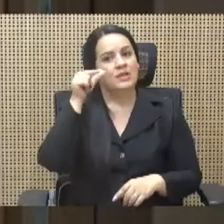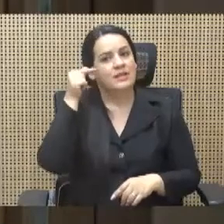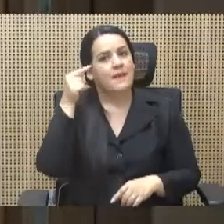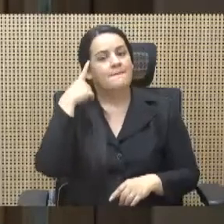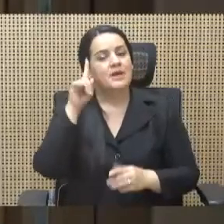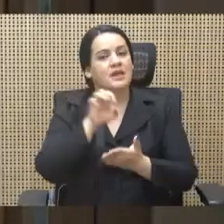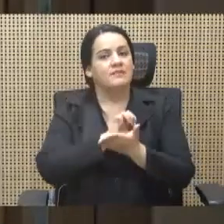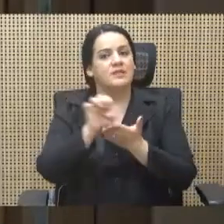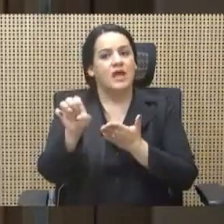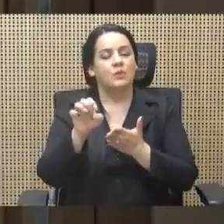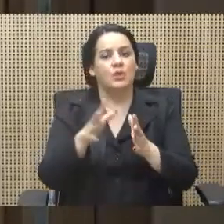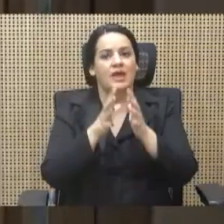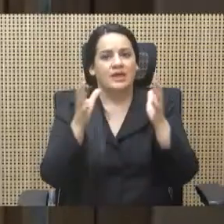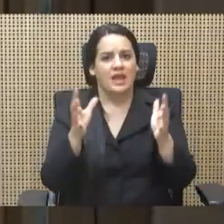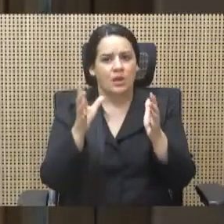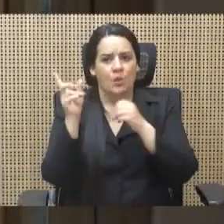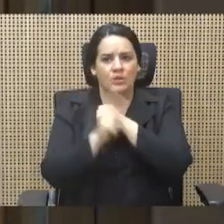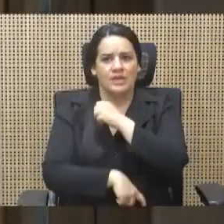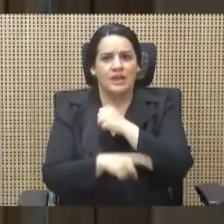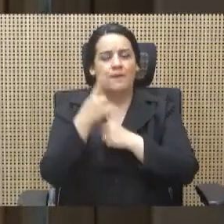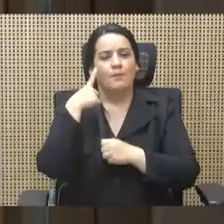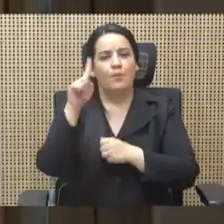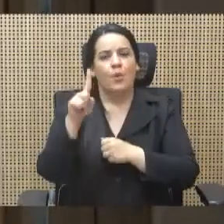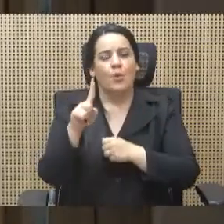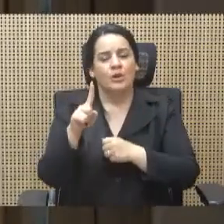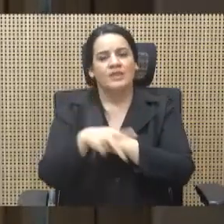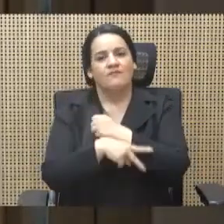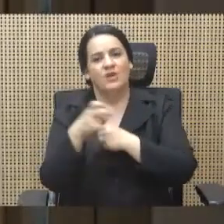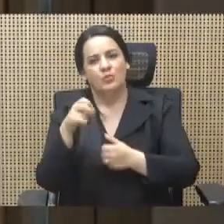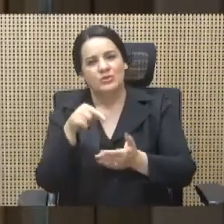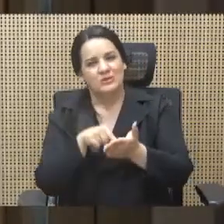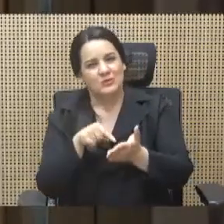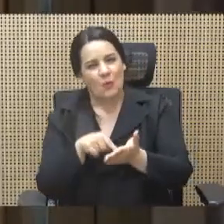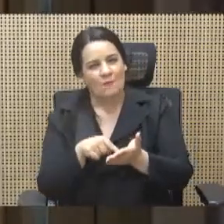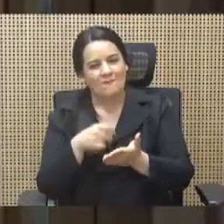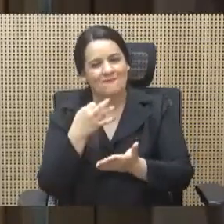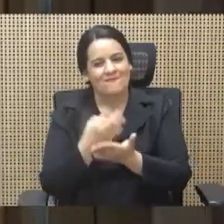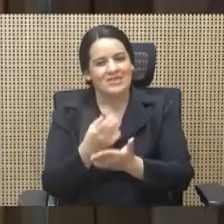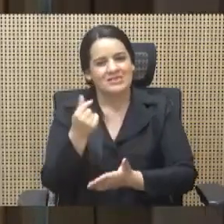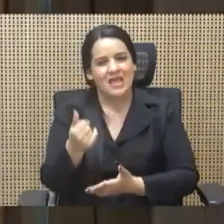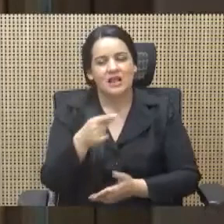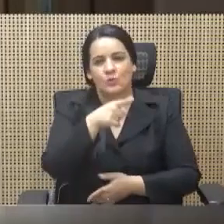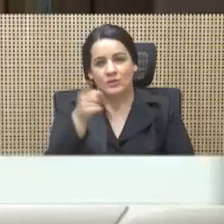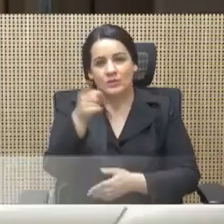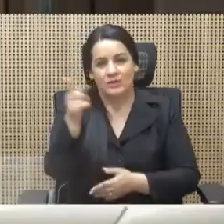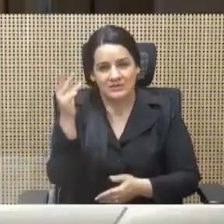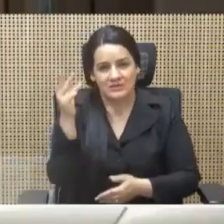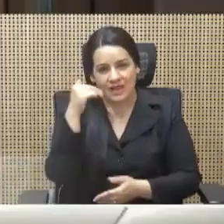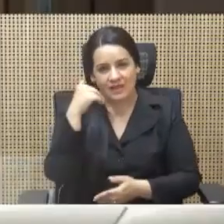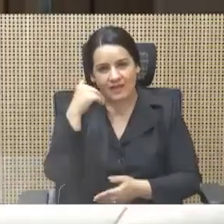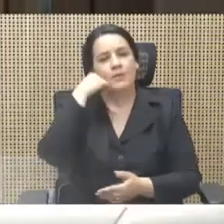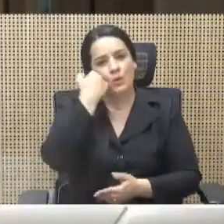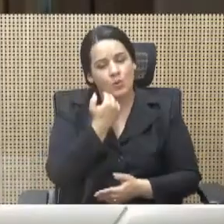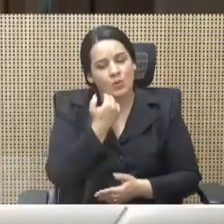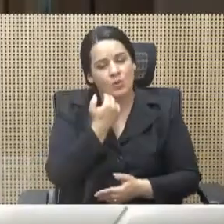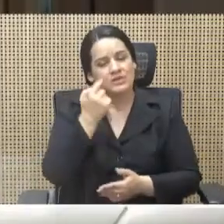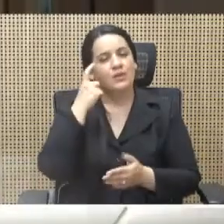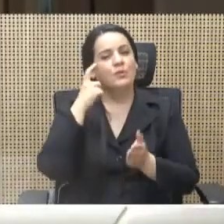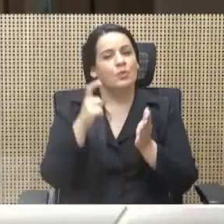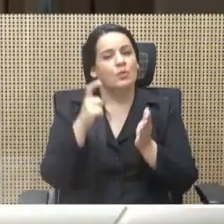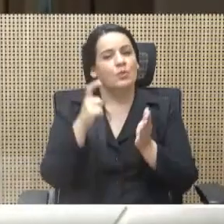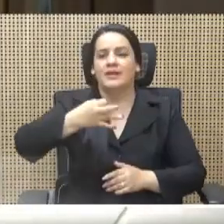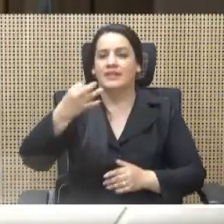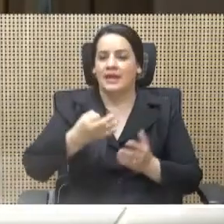defraudación fiscal. ¿Saben lo que da vergüenza? Vergüenza es reconocer que efectivamente pretendían evadir porque